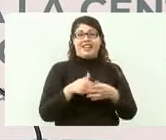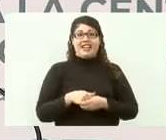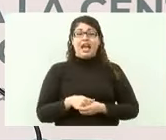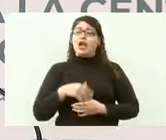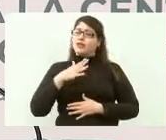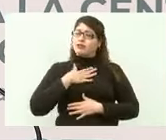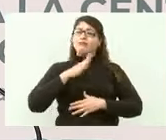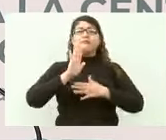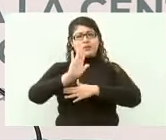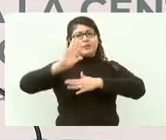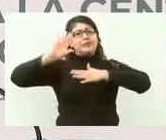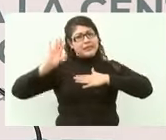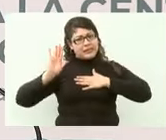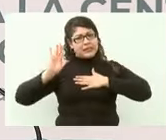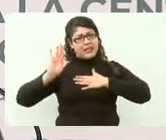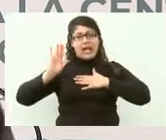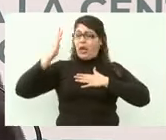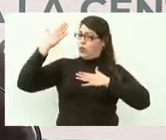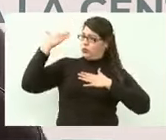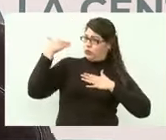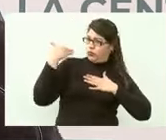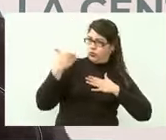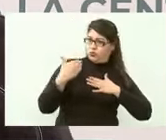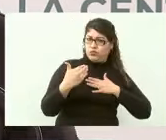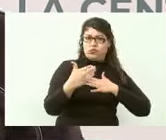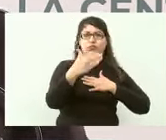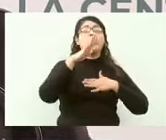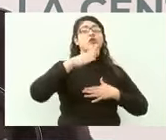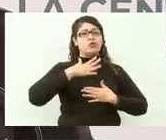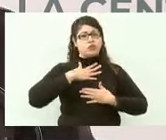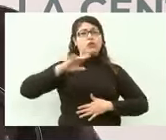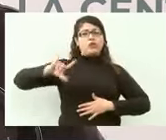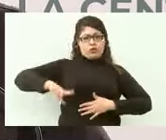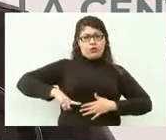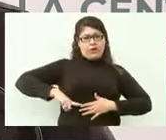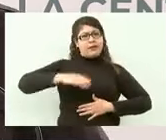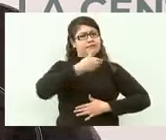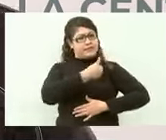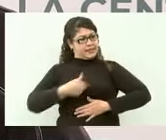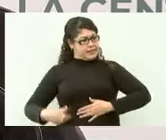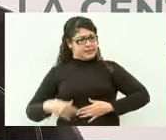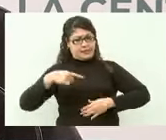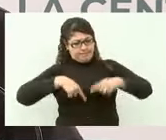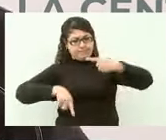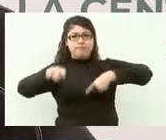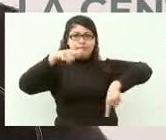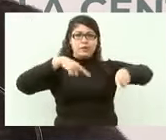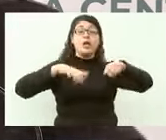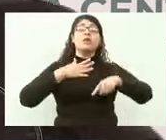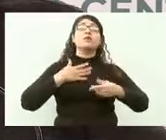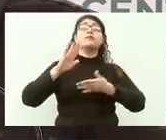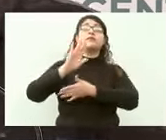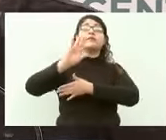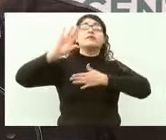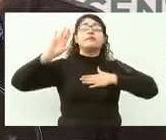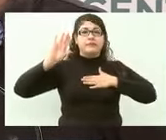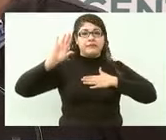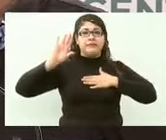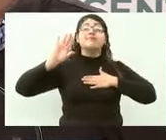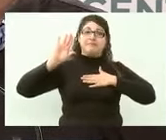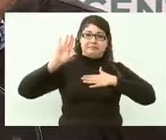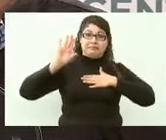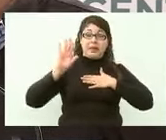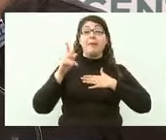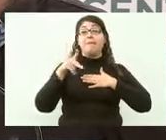durante todo el gobierno necesitamos rescatar a